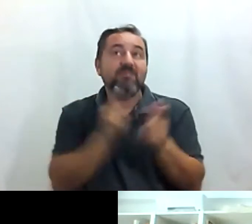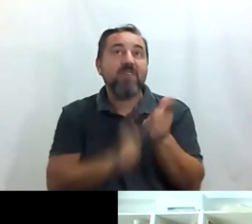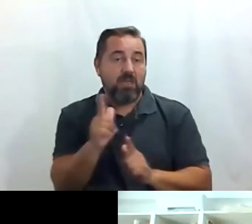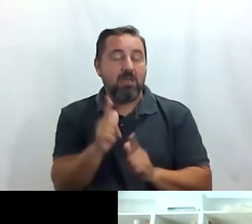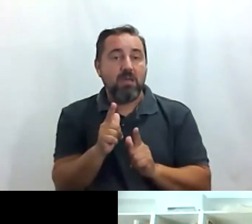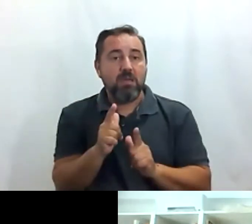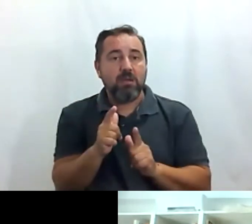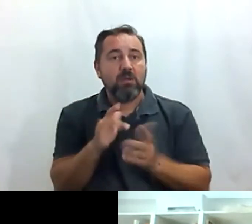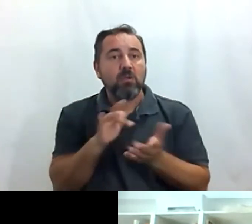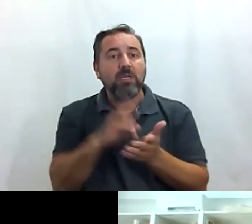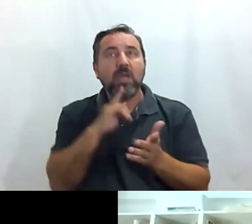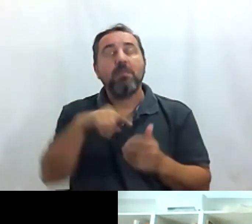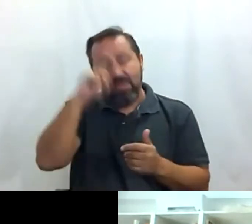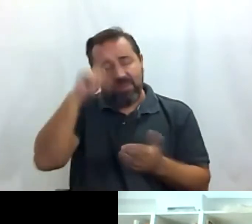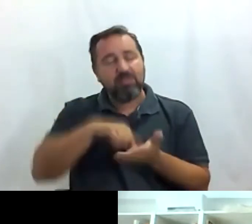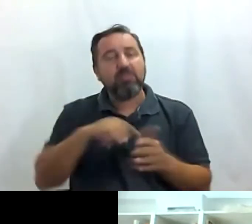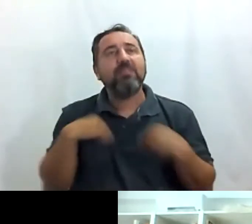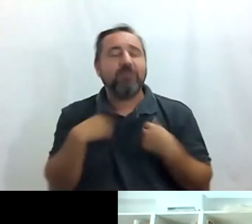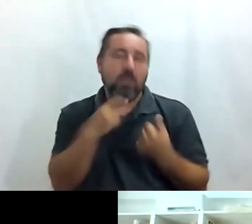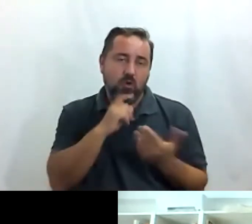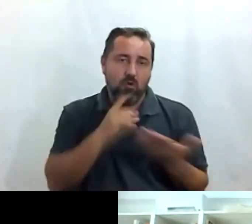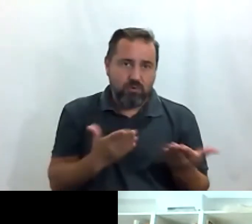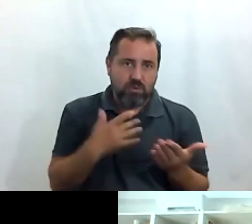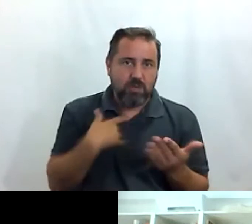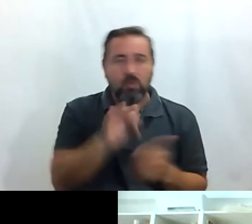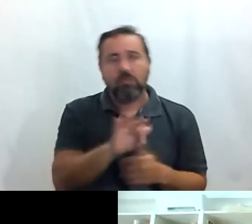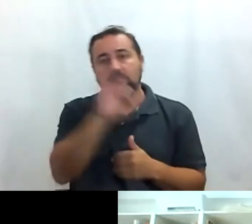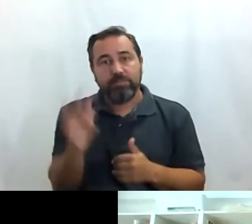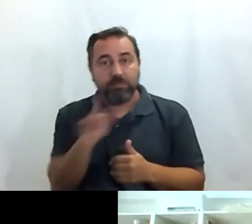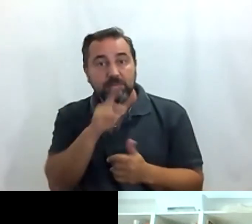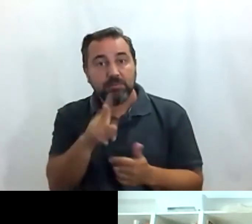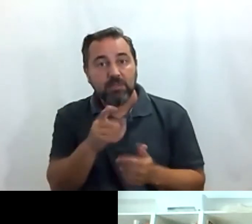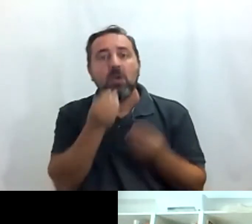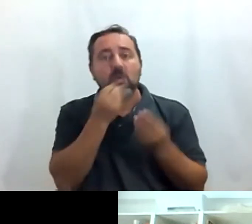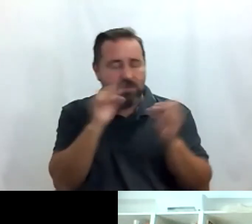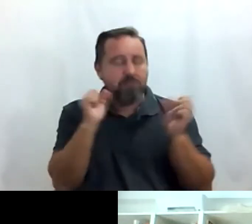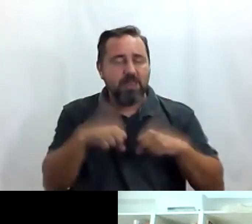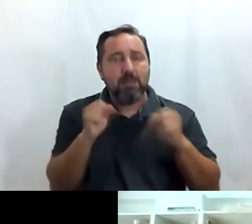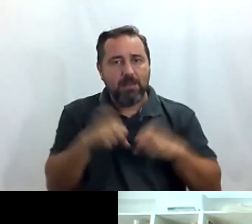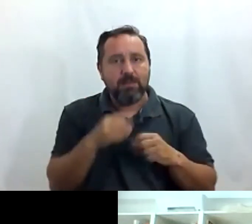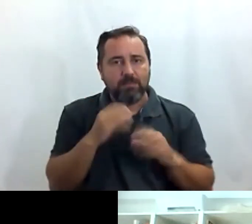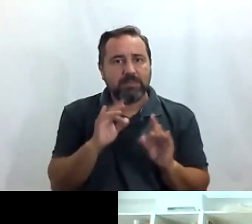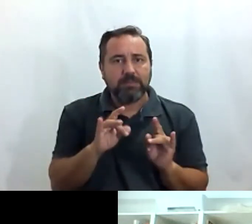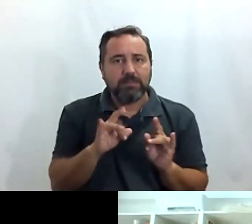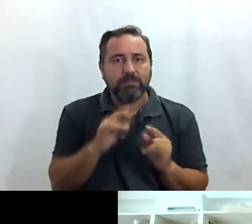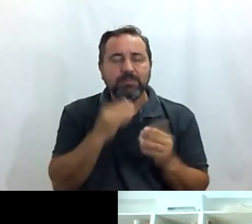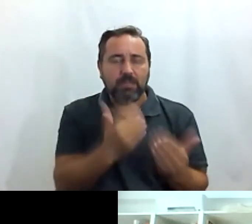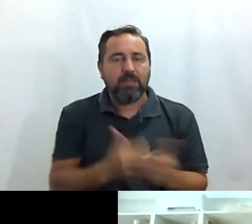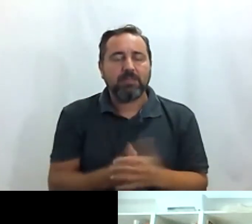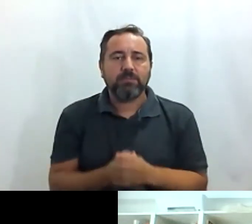cómo ha disfrutado Madrid y a continuación hablas tú, si te parece. Muy bien, vale, vale, sí. Vale, gracias.